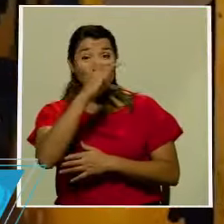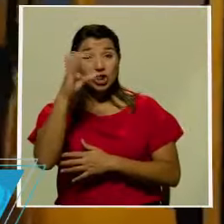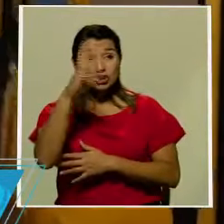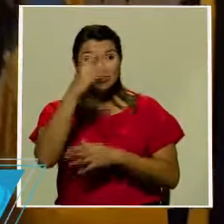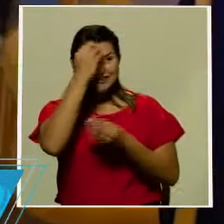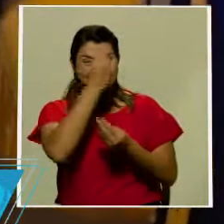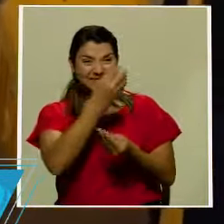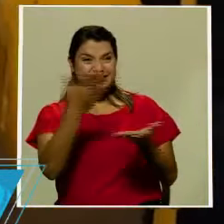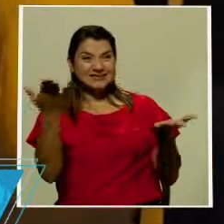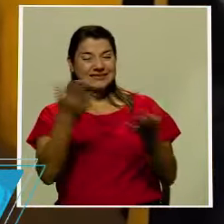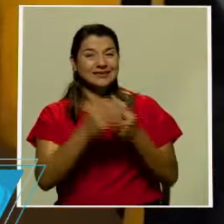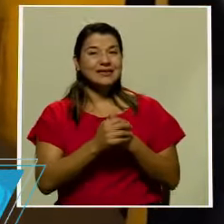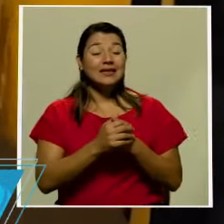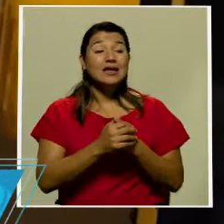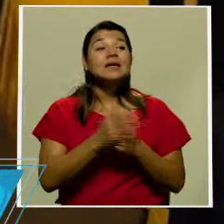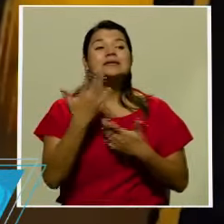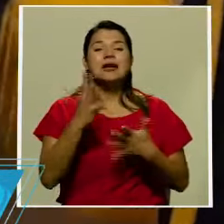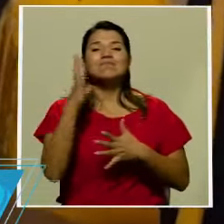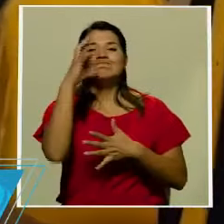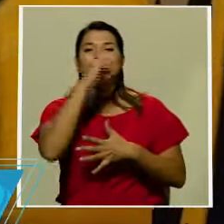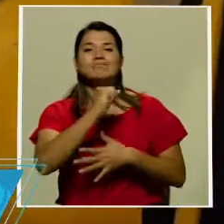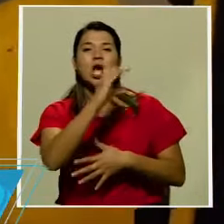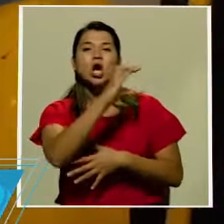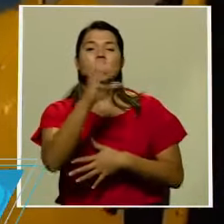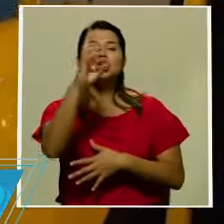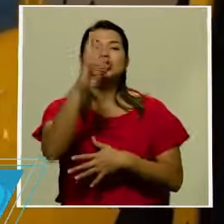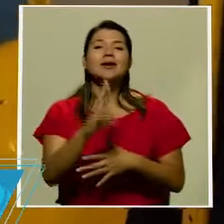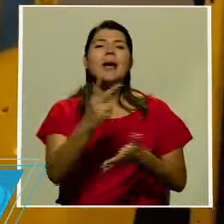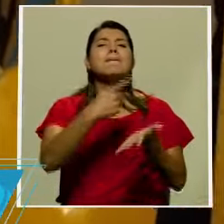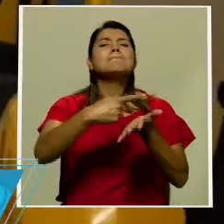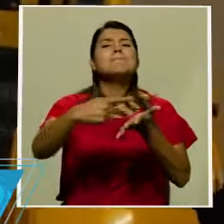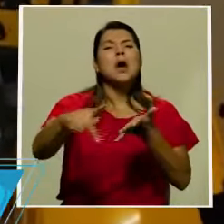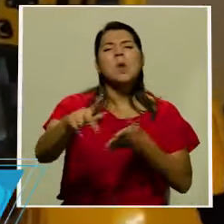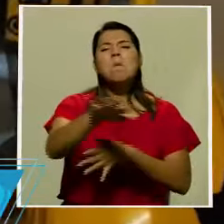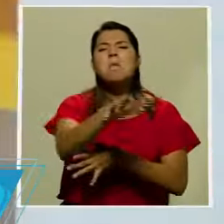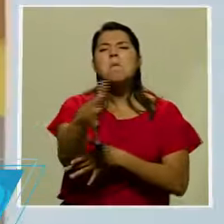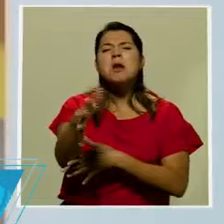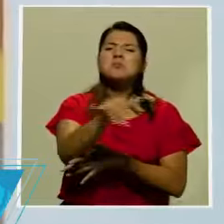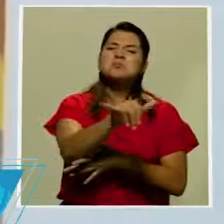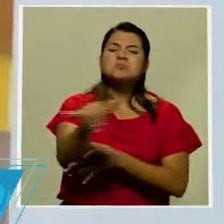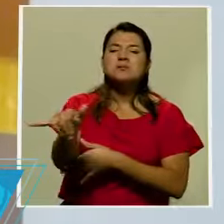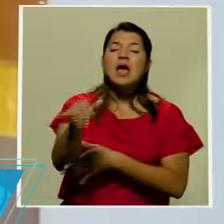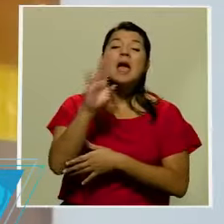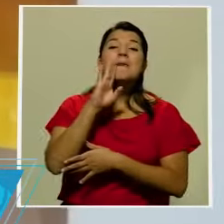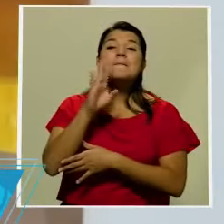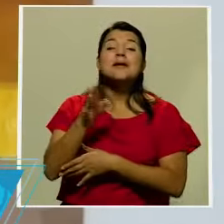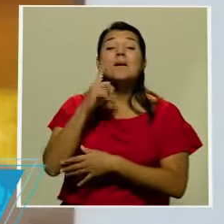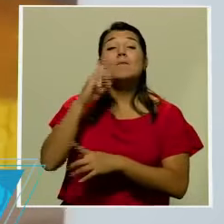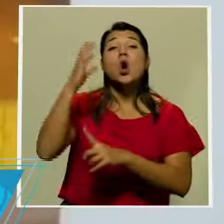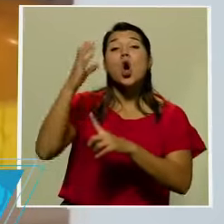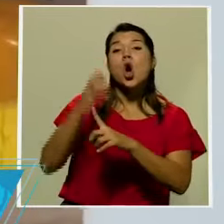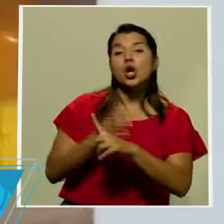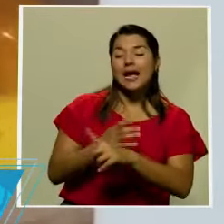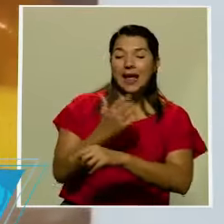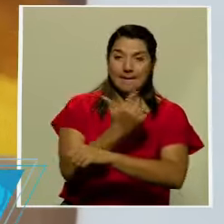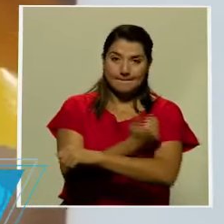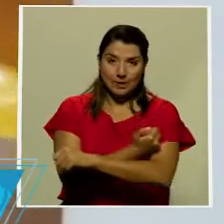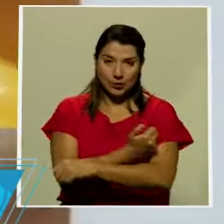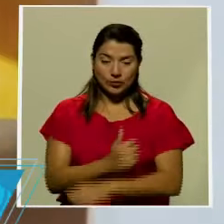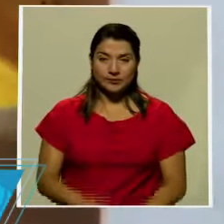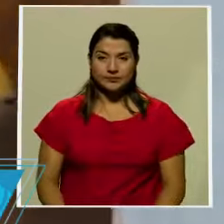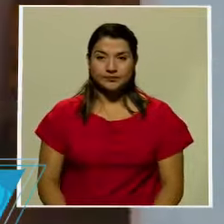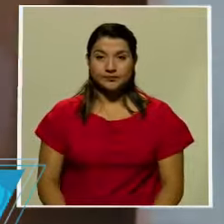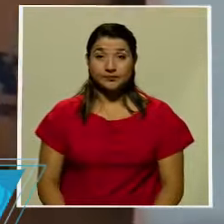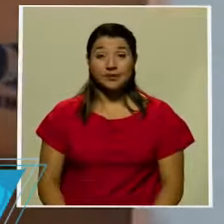se afirma que el país pagaría un precio similar a Bélgica por cada dosis de la vacuna